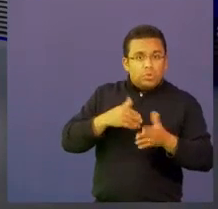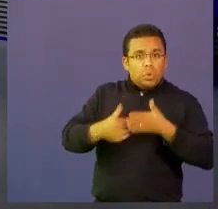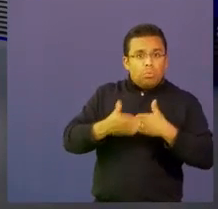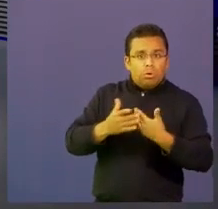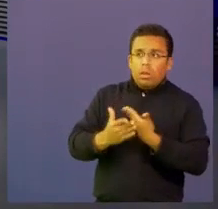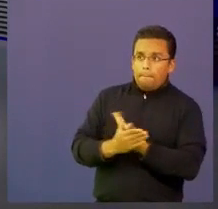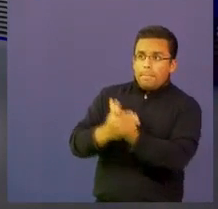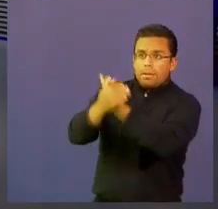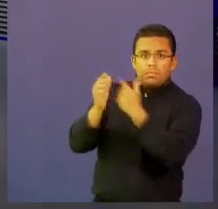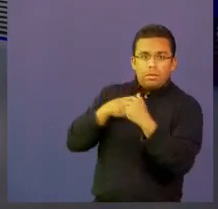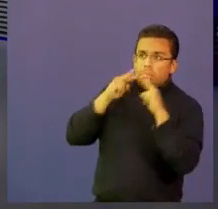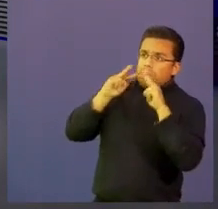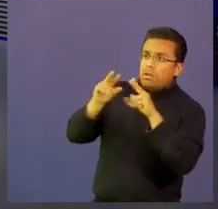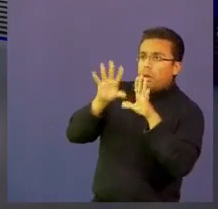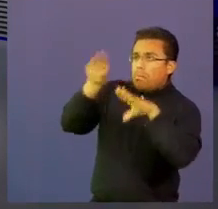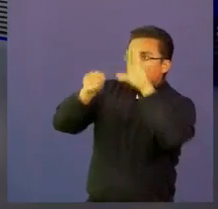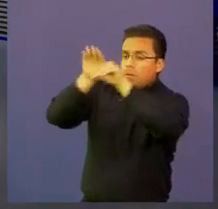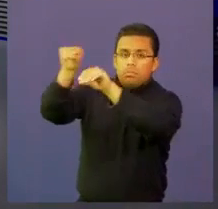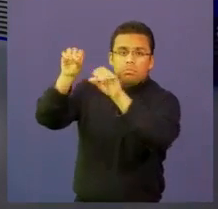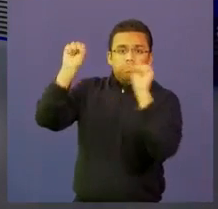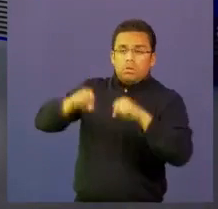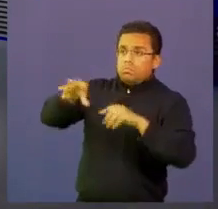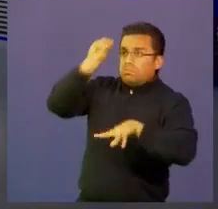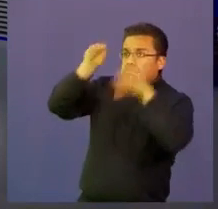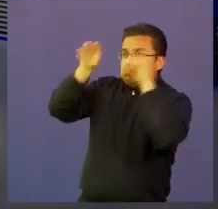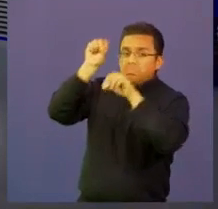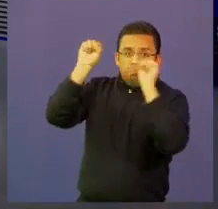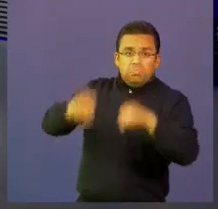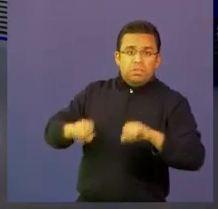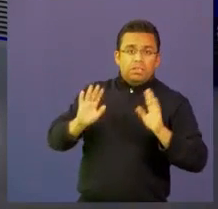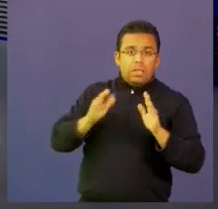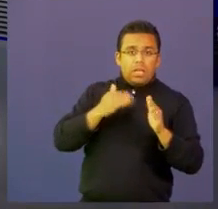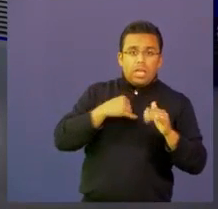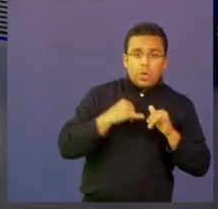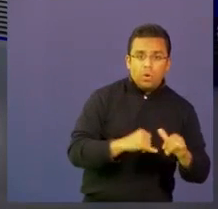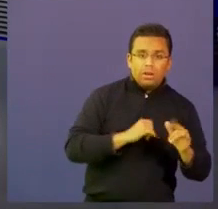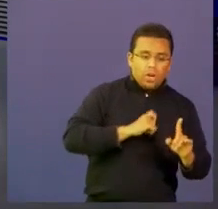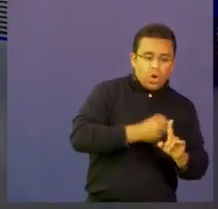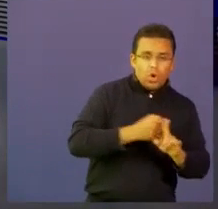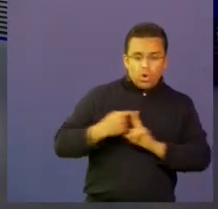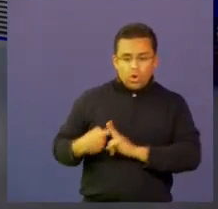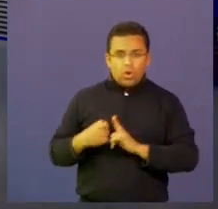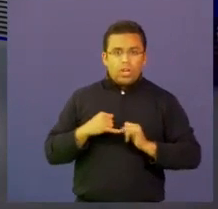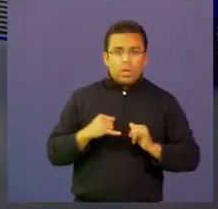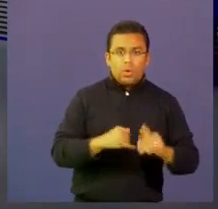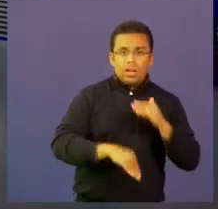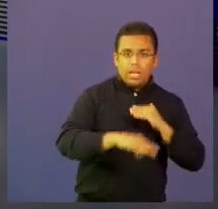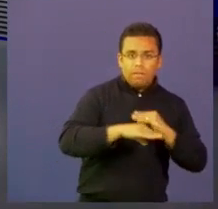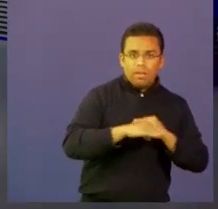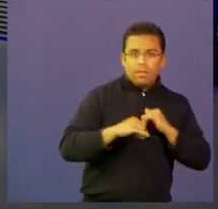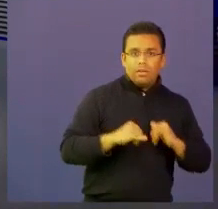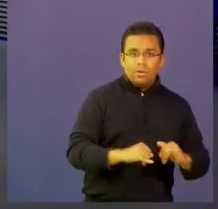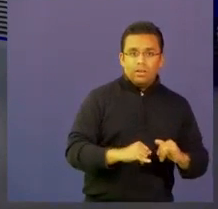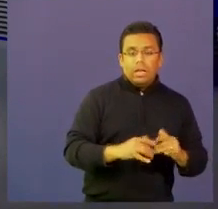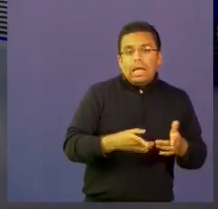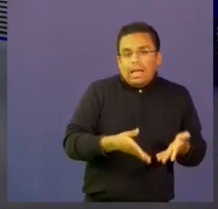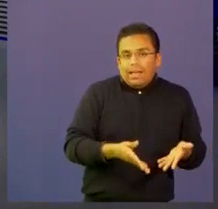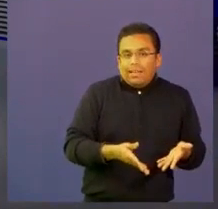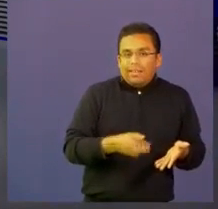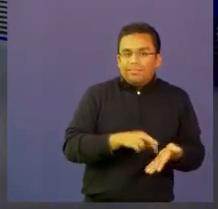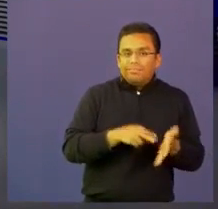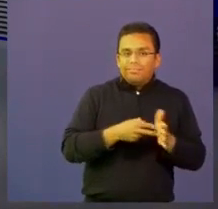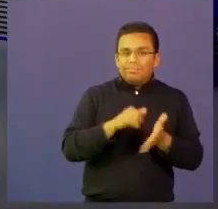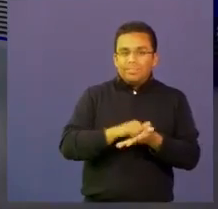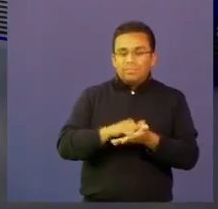todos como en un mismo rol, en un mismo nivel, obviamente con las diferencias de que el maestro es quien guía, pero eso ayuda mucho en la